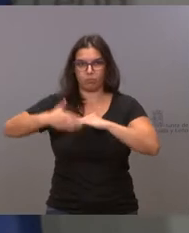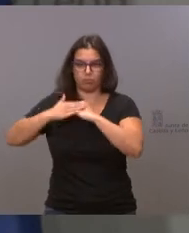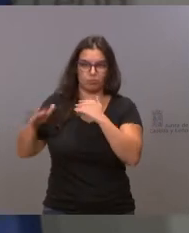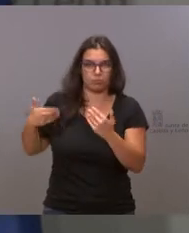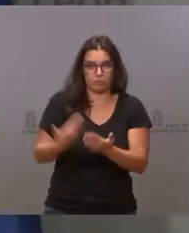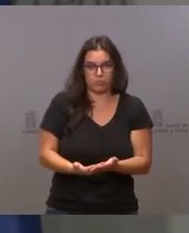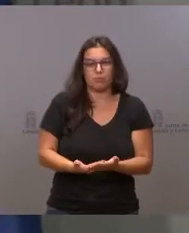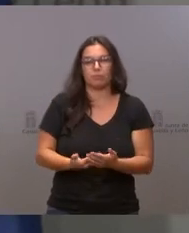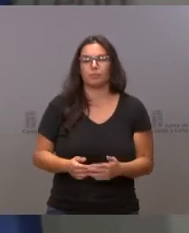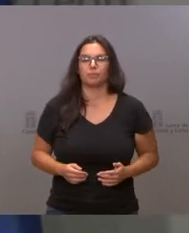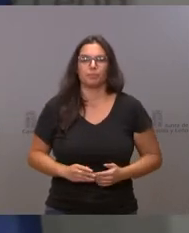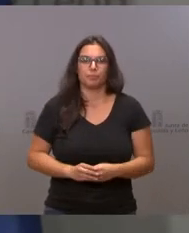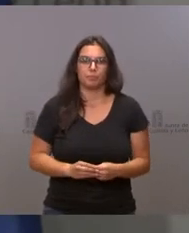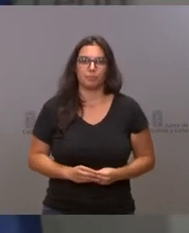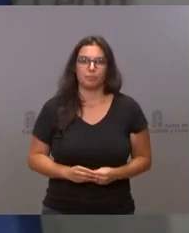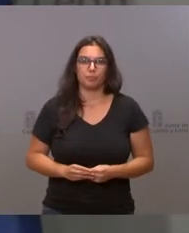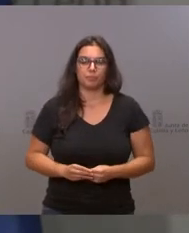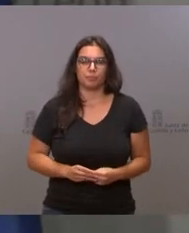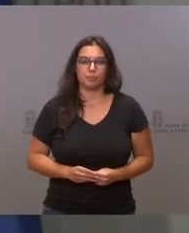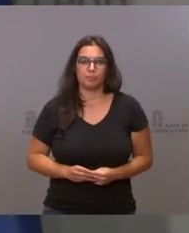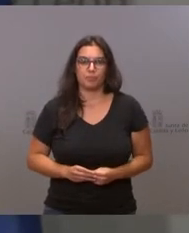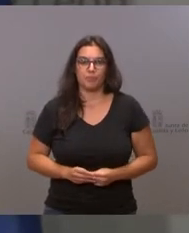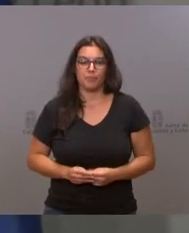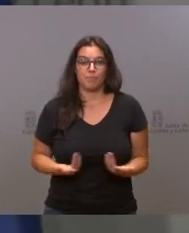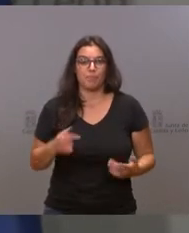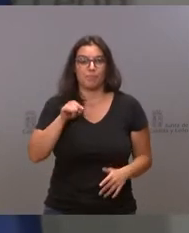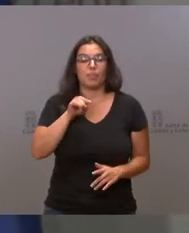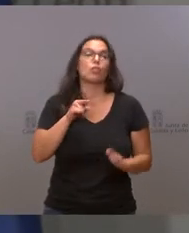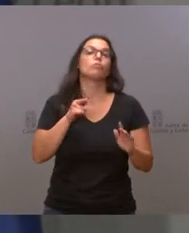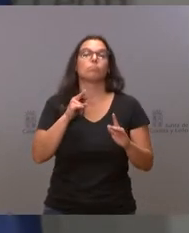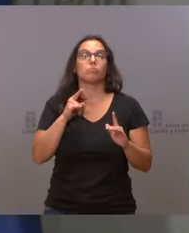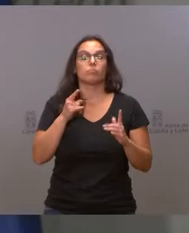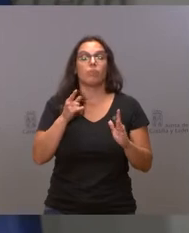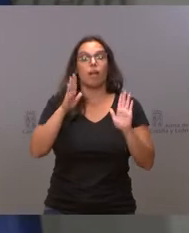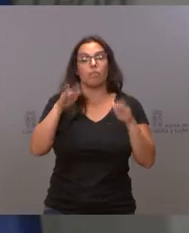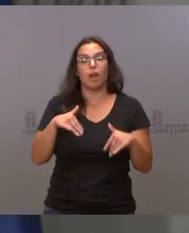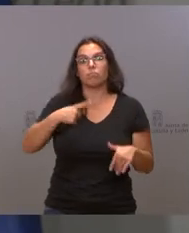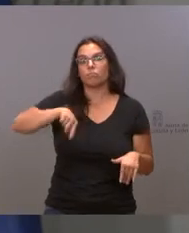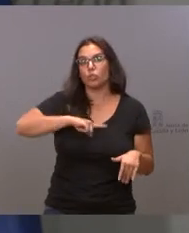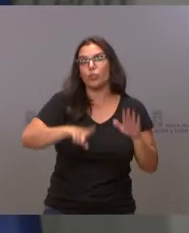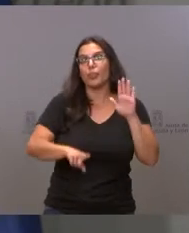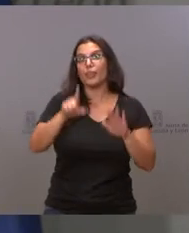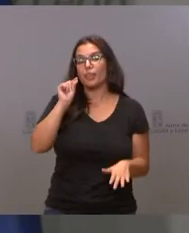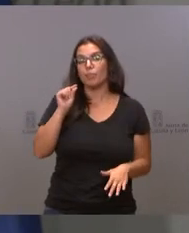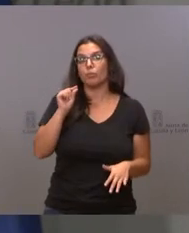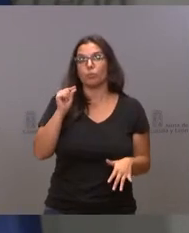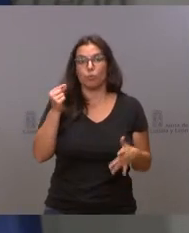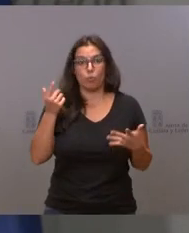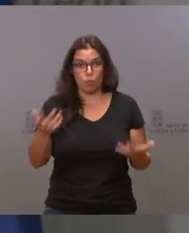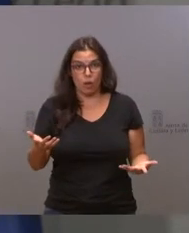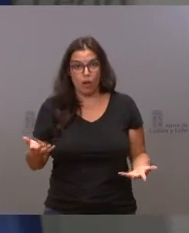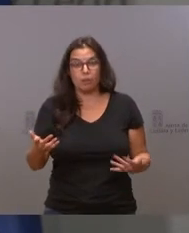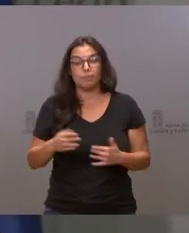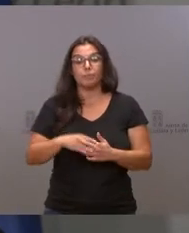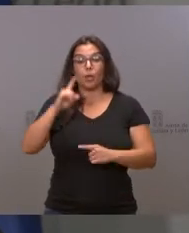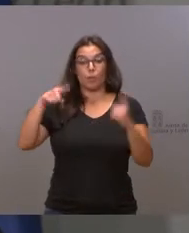la fecha. Eso es lo que nos lleva a tomar la decisión de, en la